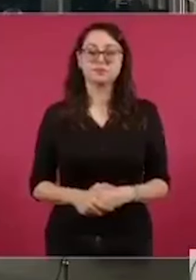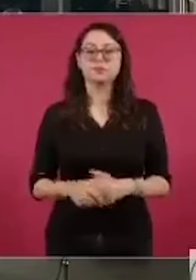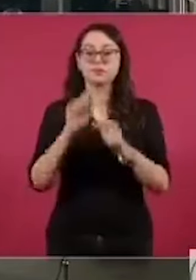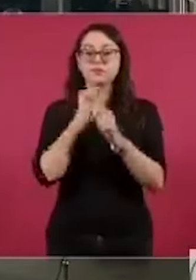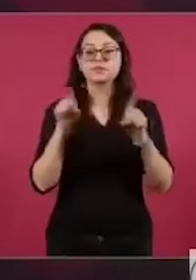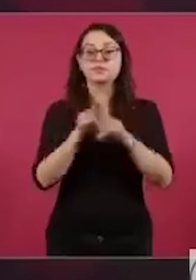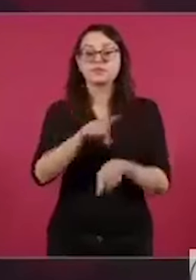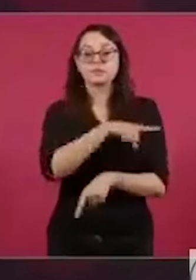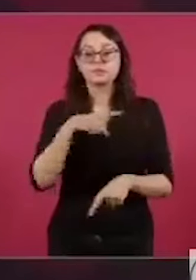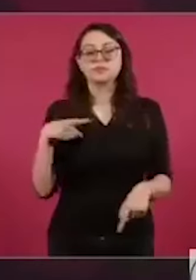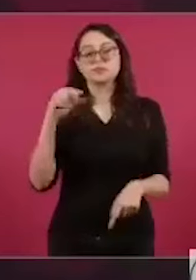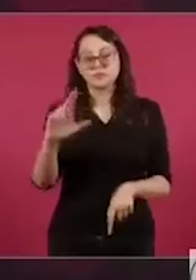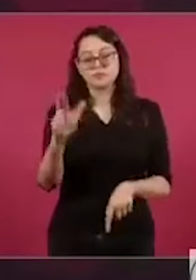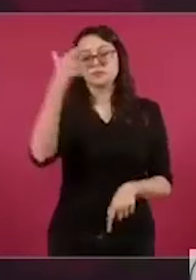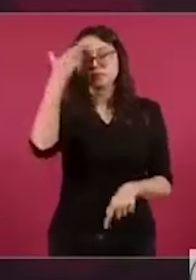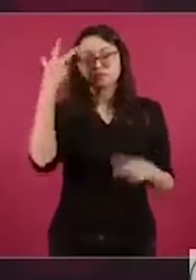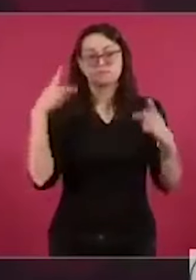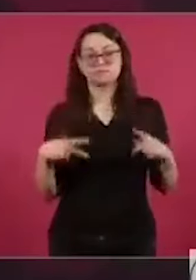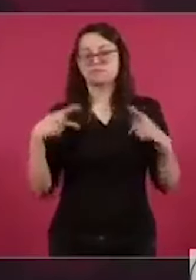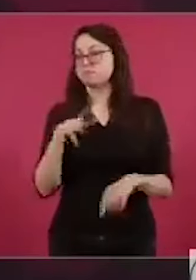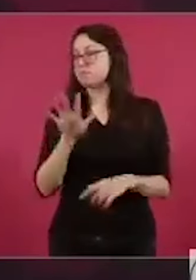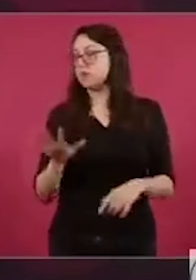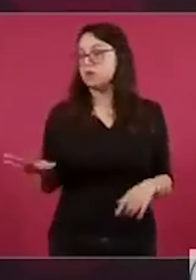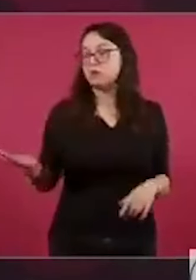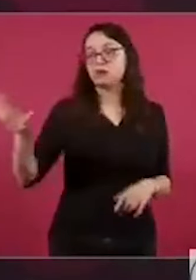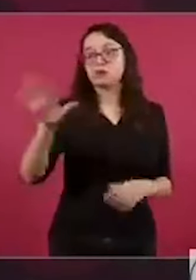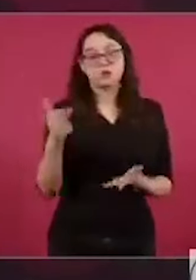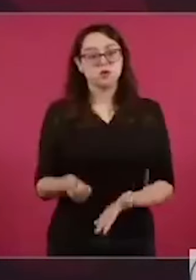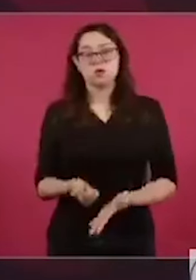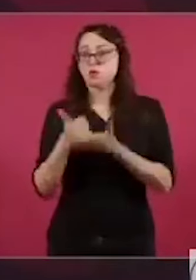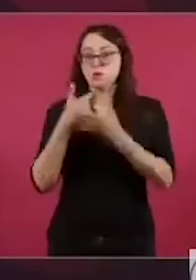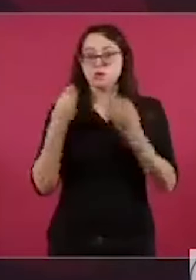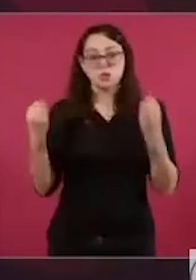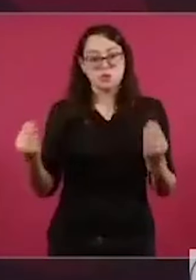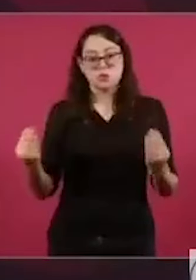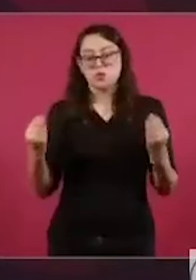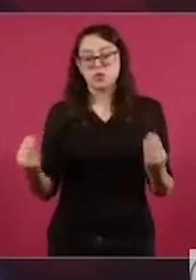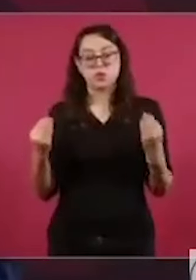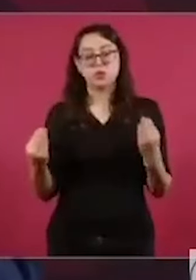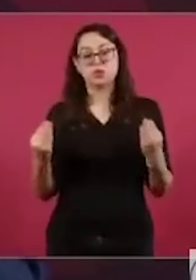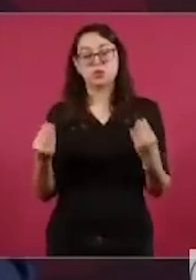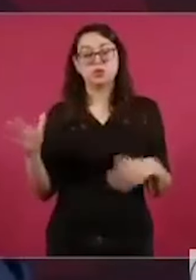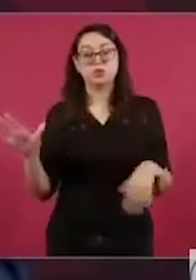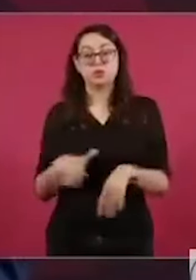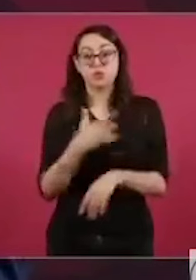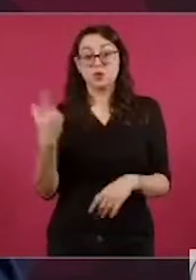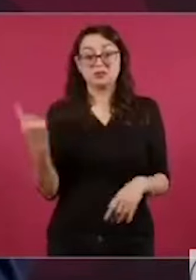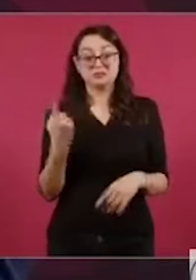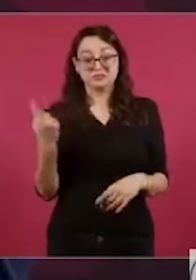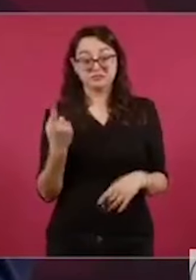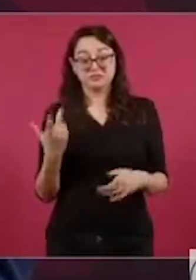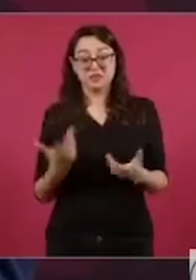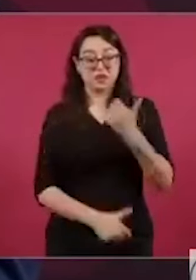muchísimo porque la diferencia fue como nunca.